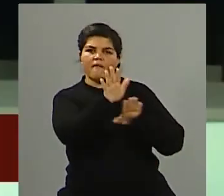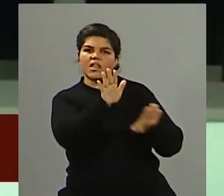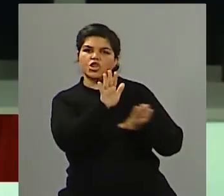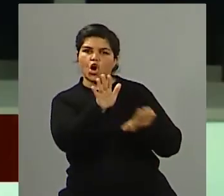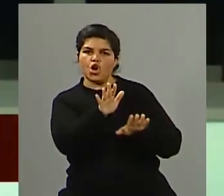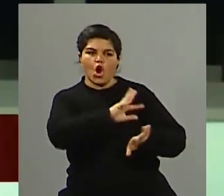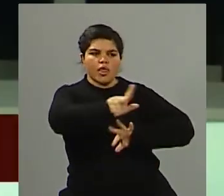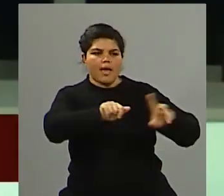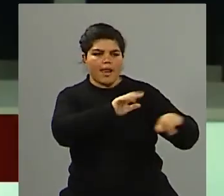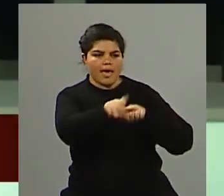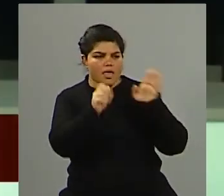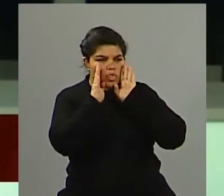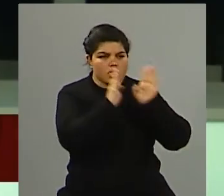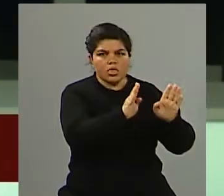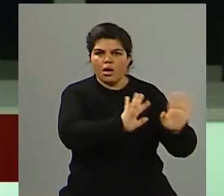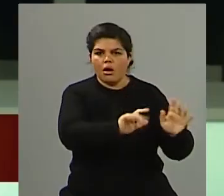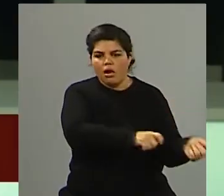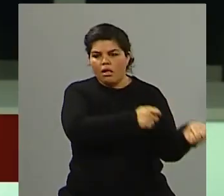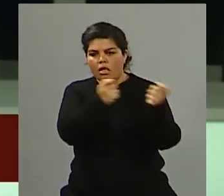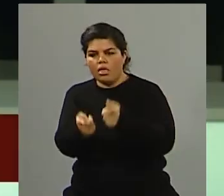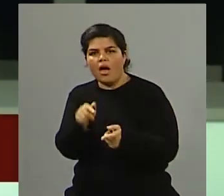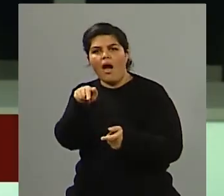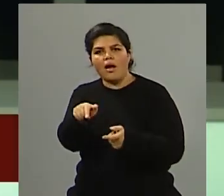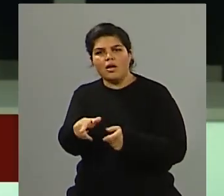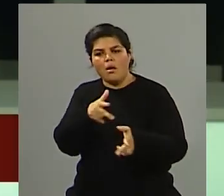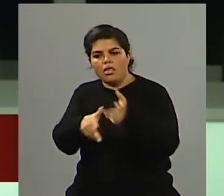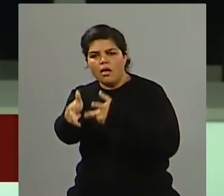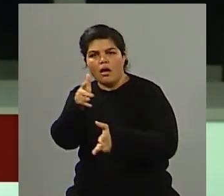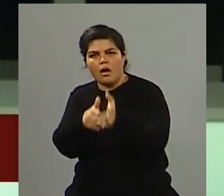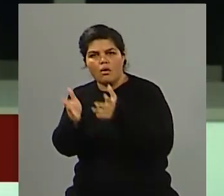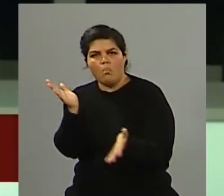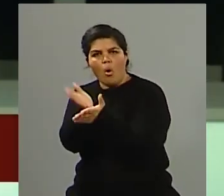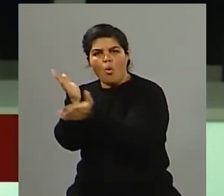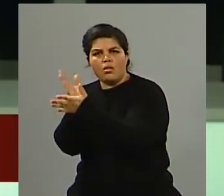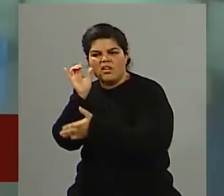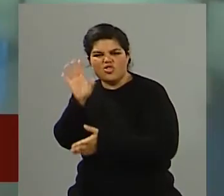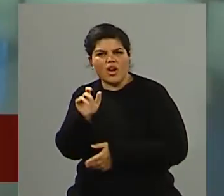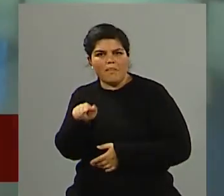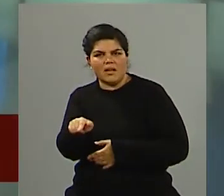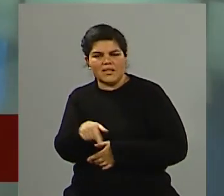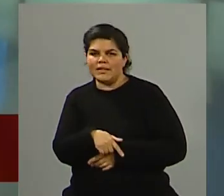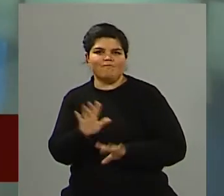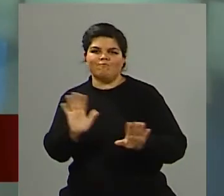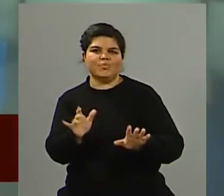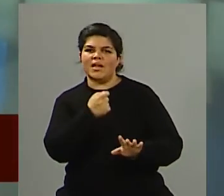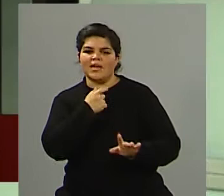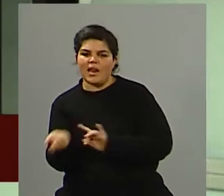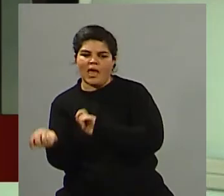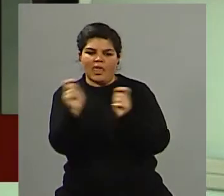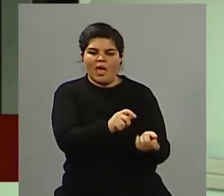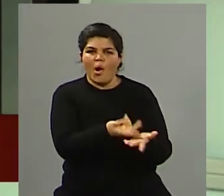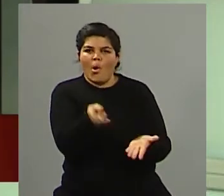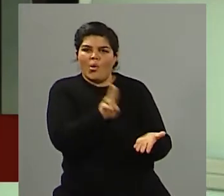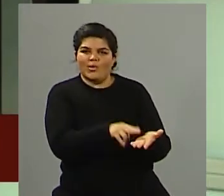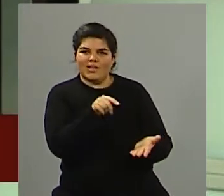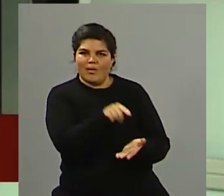preventores trabajen fuertemente en la prevención como bien lo dice la palabra para que solo se dediquen a sacar multas de tránsito claro y que inspiren también eso en